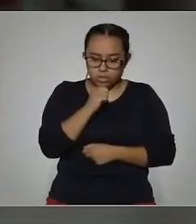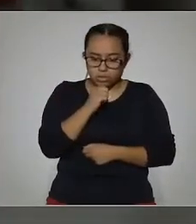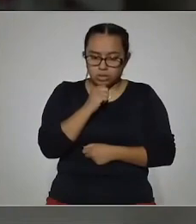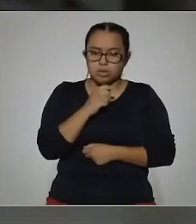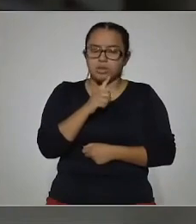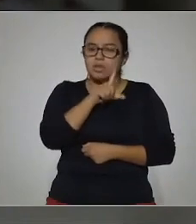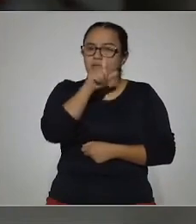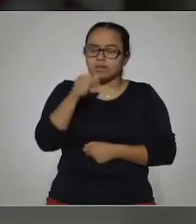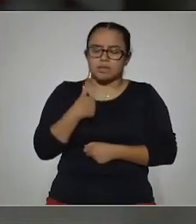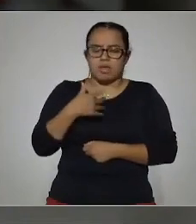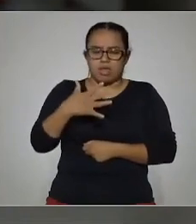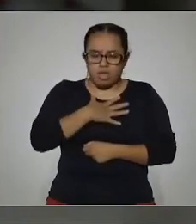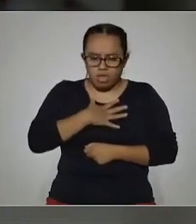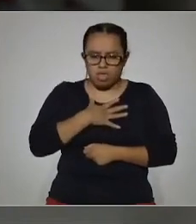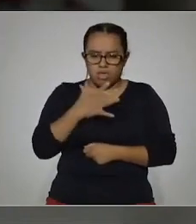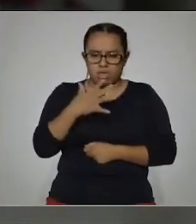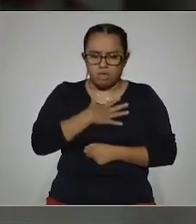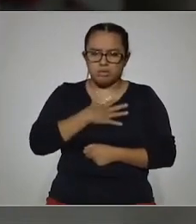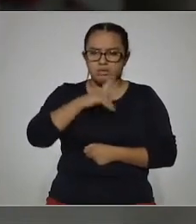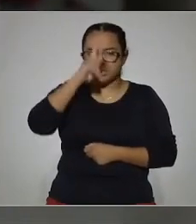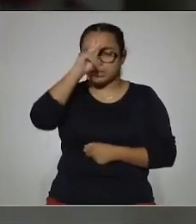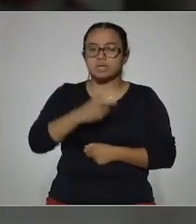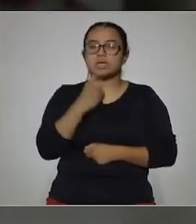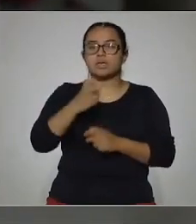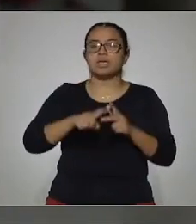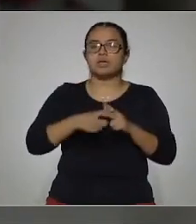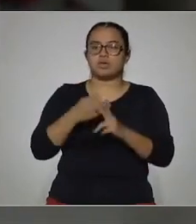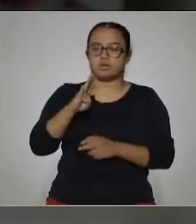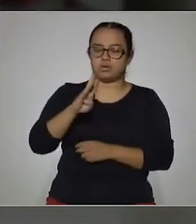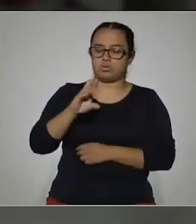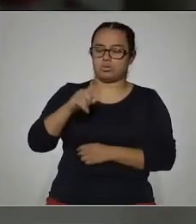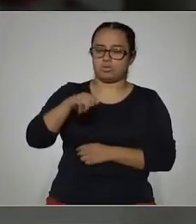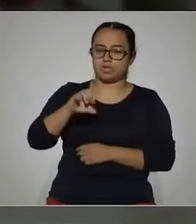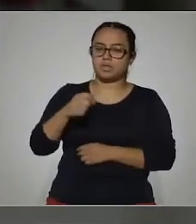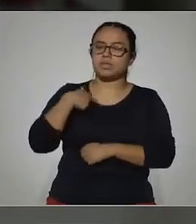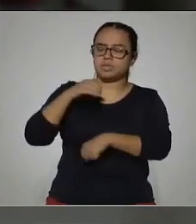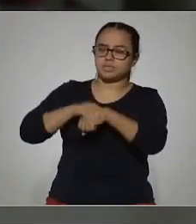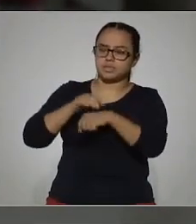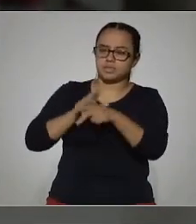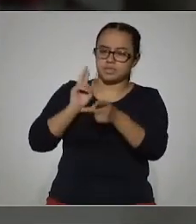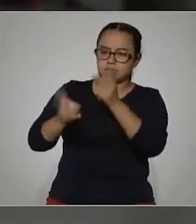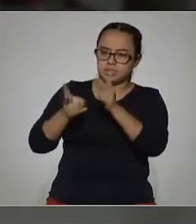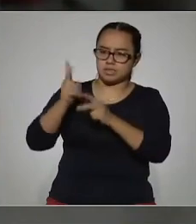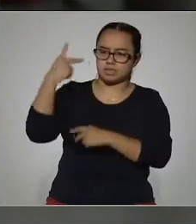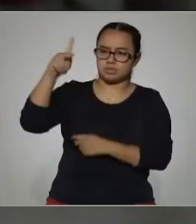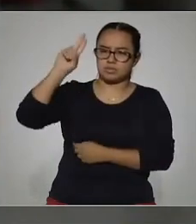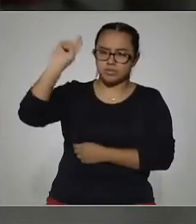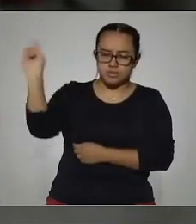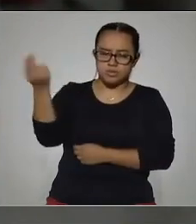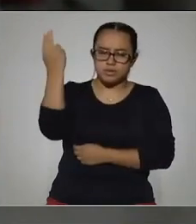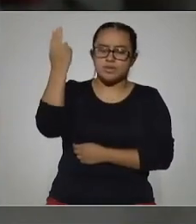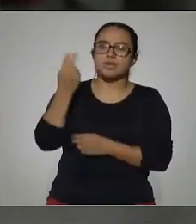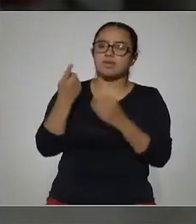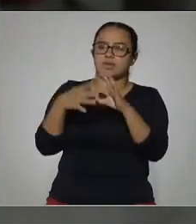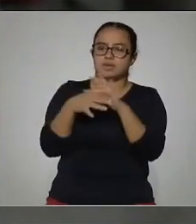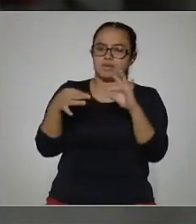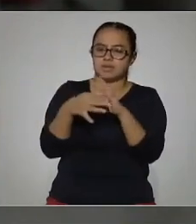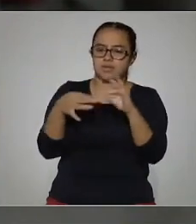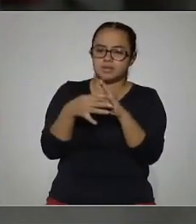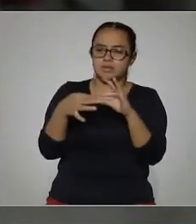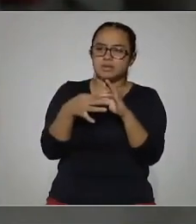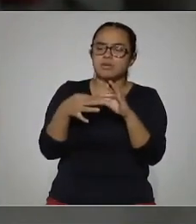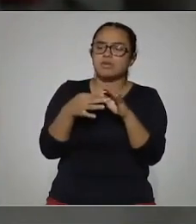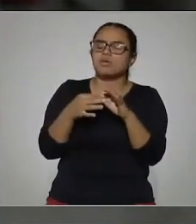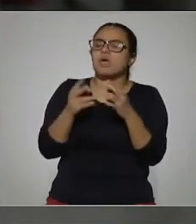bastante tos y ya tenía un cuadro de bronquitis. Hablé con uno de mis amigos de la universidad y me comentó que por qué no